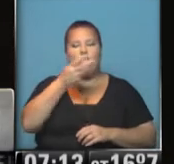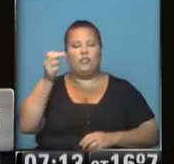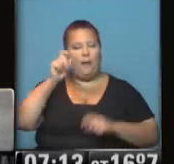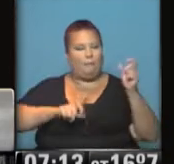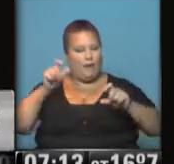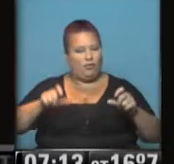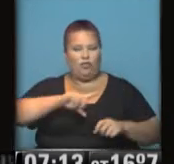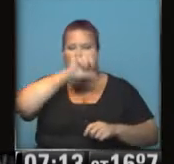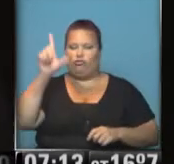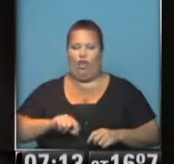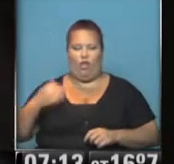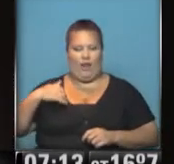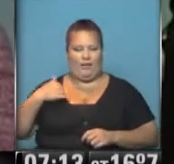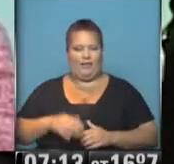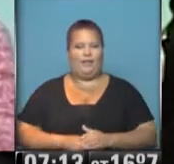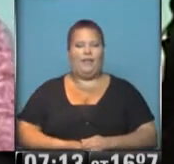en todo el país.